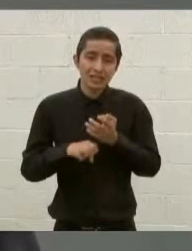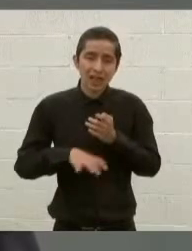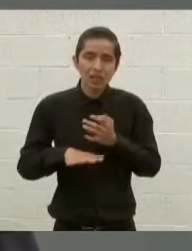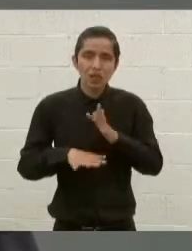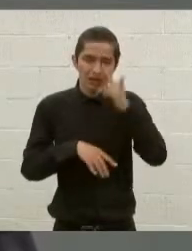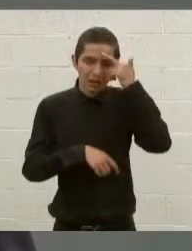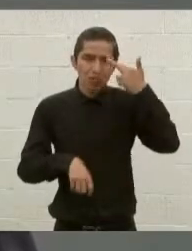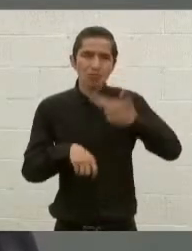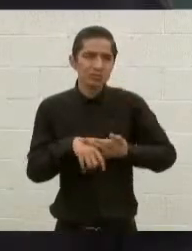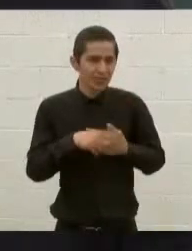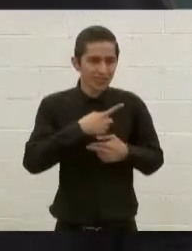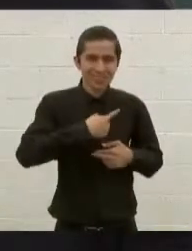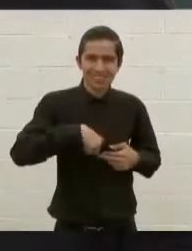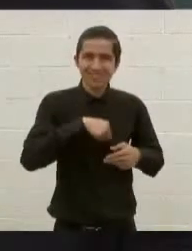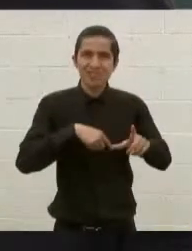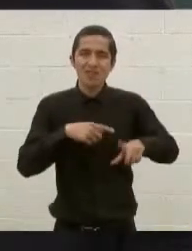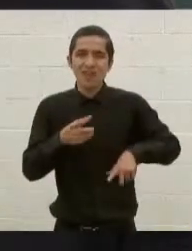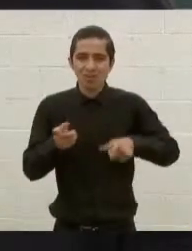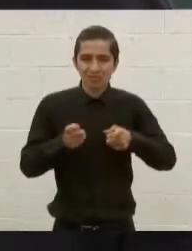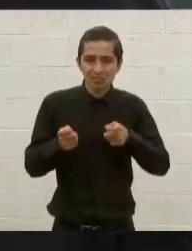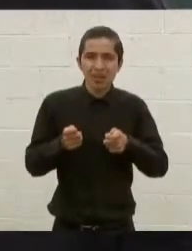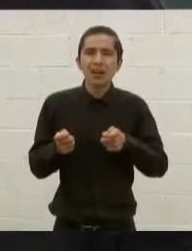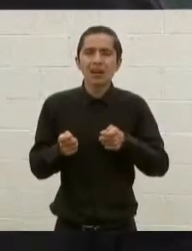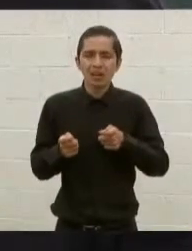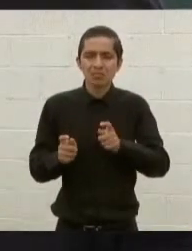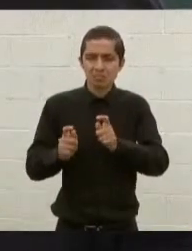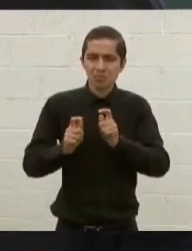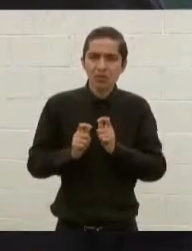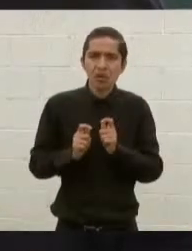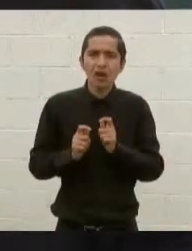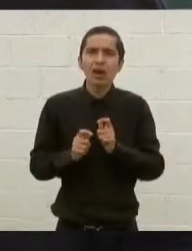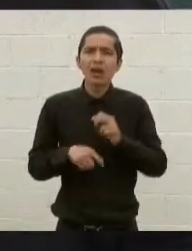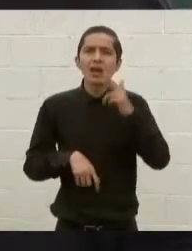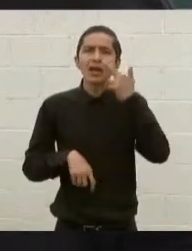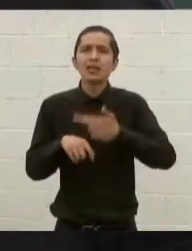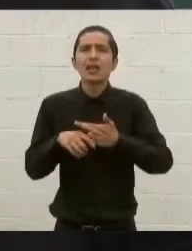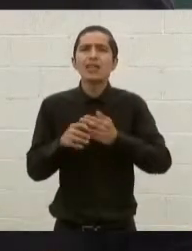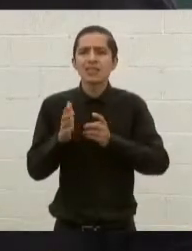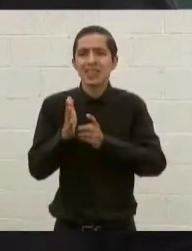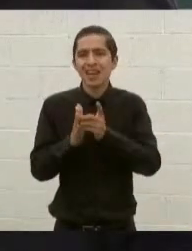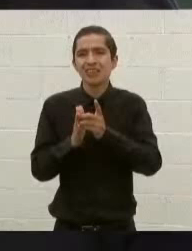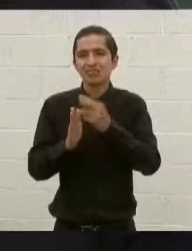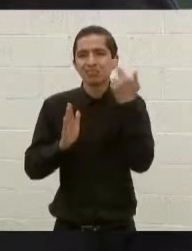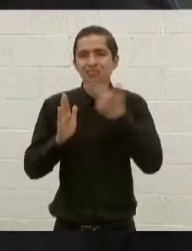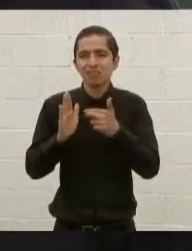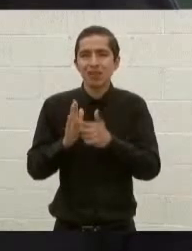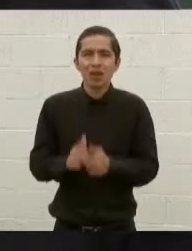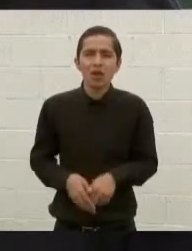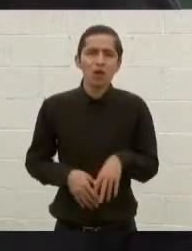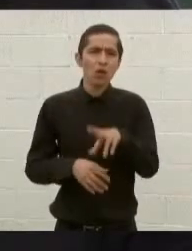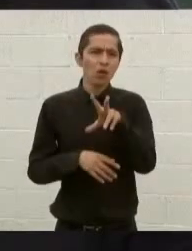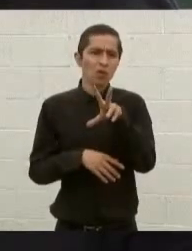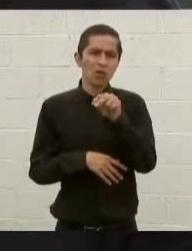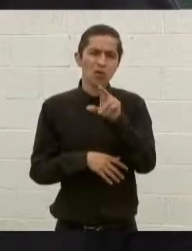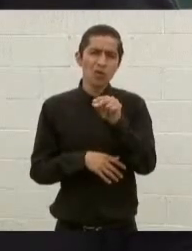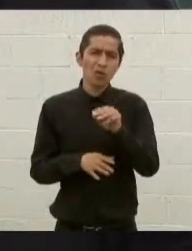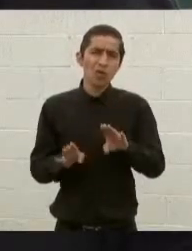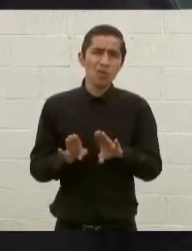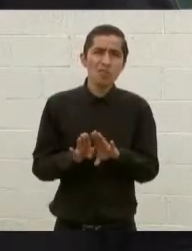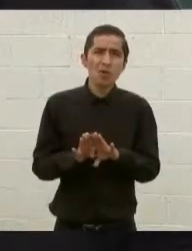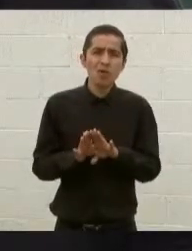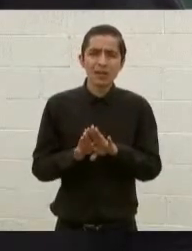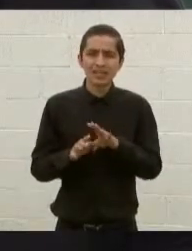de garantizarlo. Lo asumimos como un reto al Estado de Derecho, no como un reto al Estado